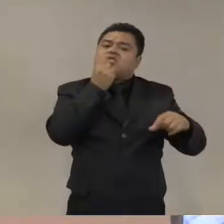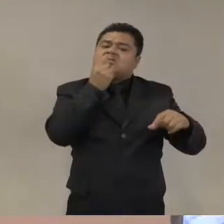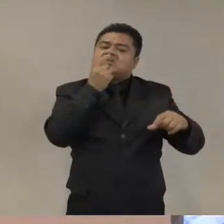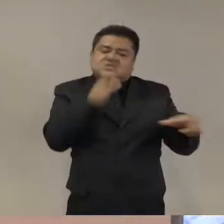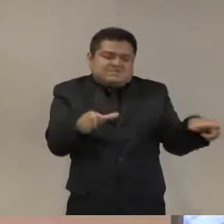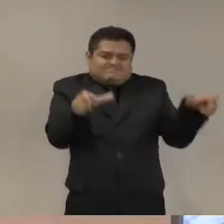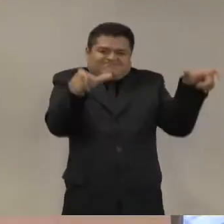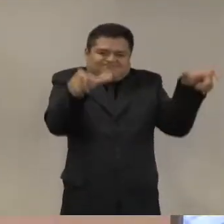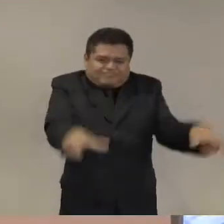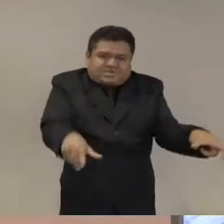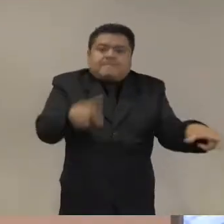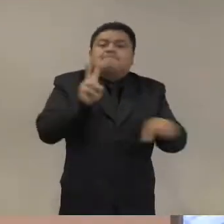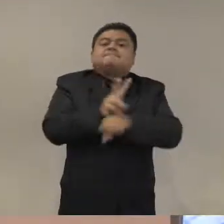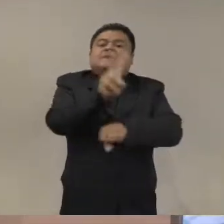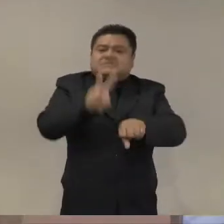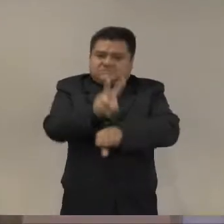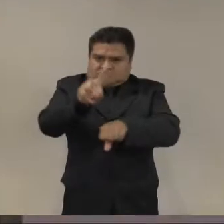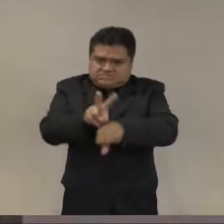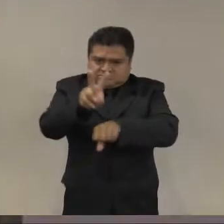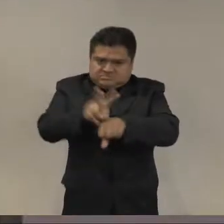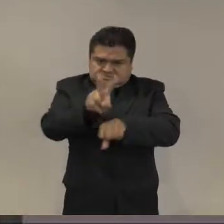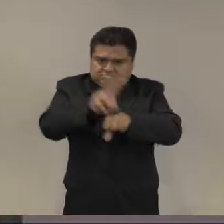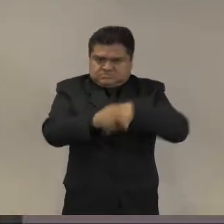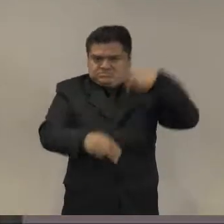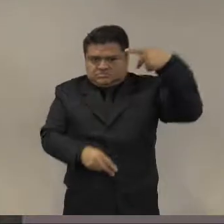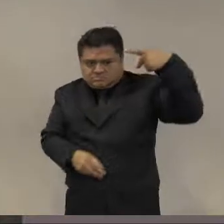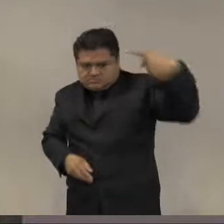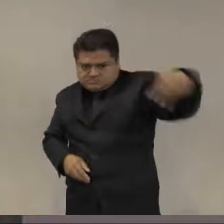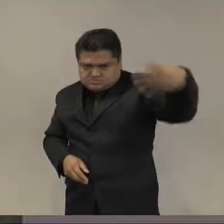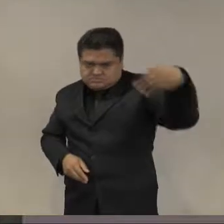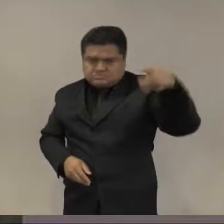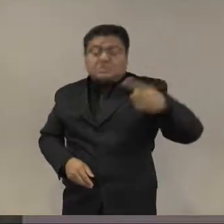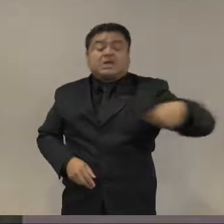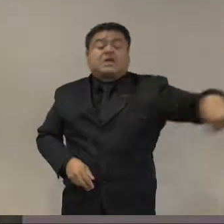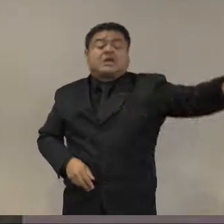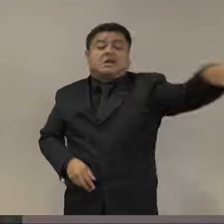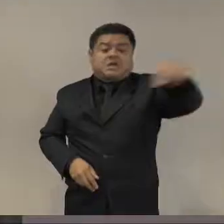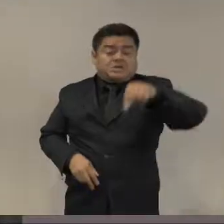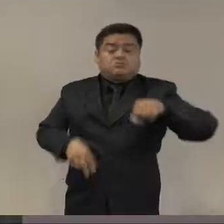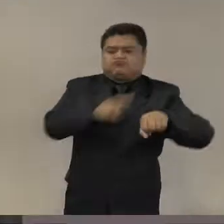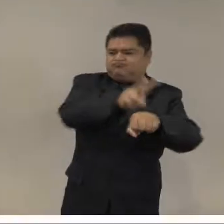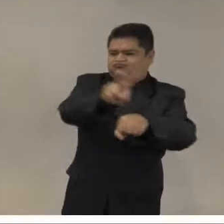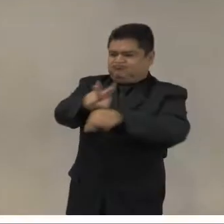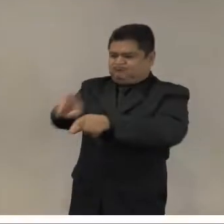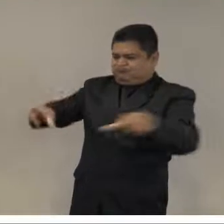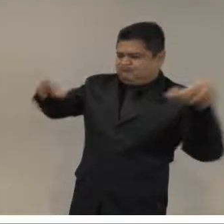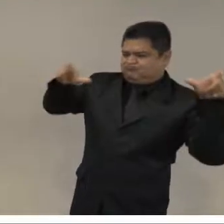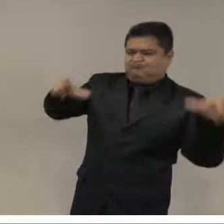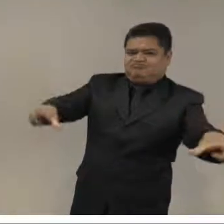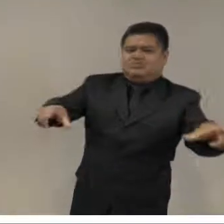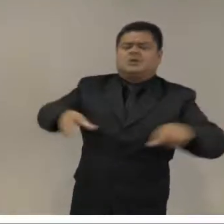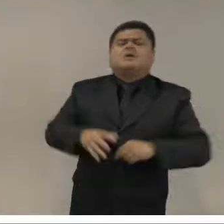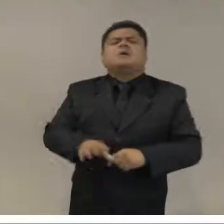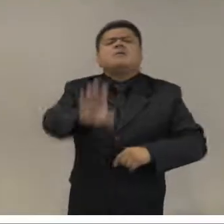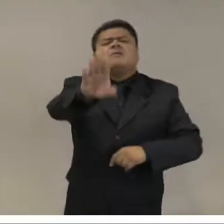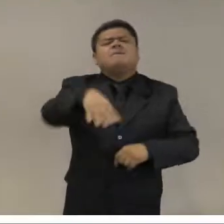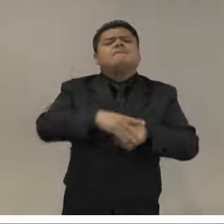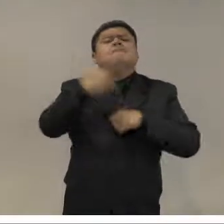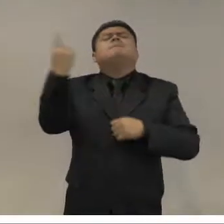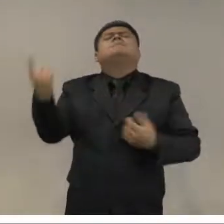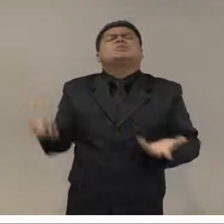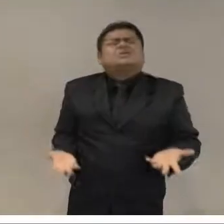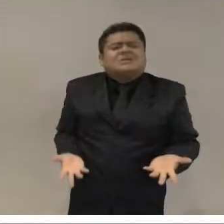¿A qué se debe ese incremento casi universal de nuevos papeles internos de las Fuerzas Armadas? Pues,